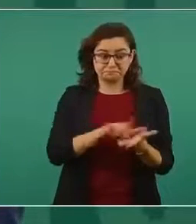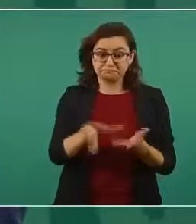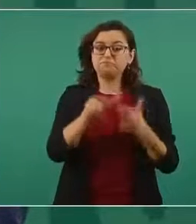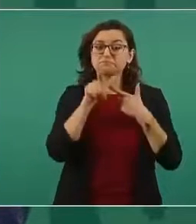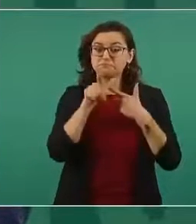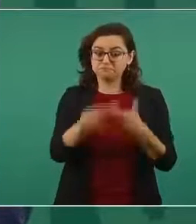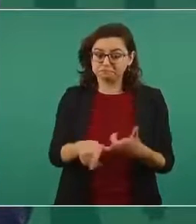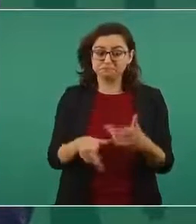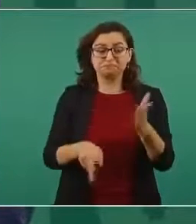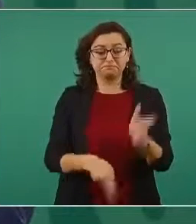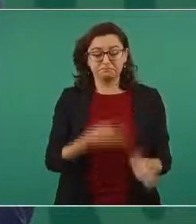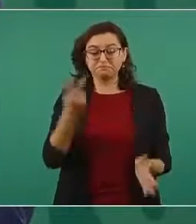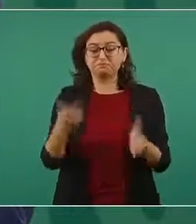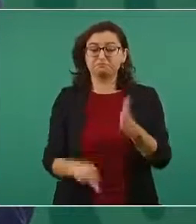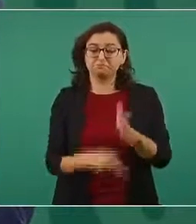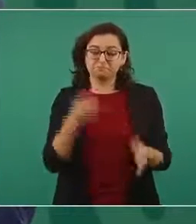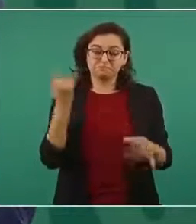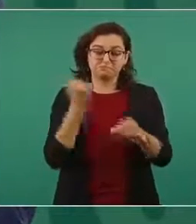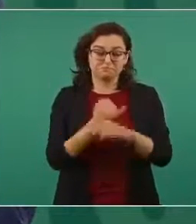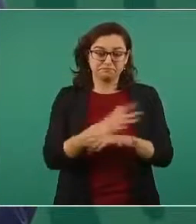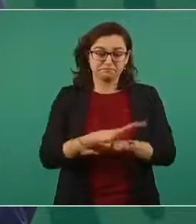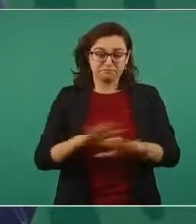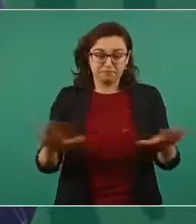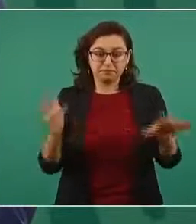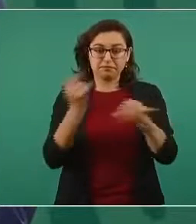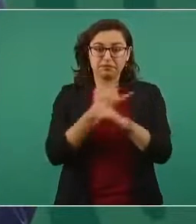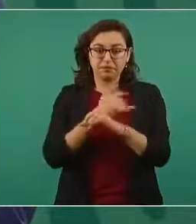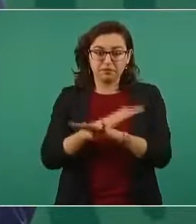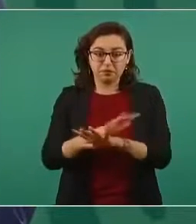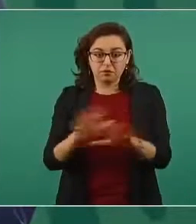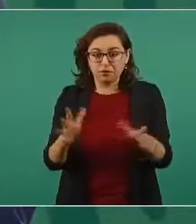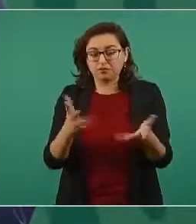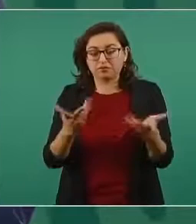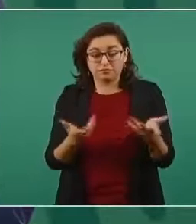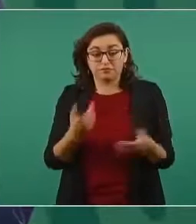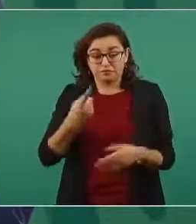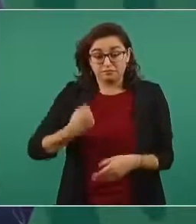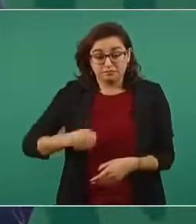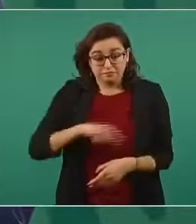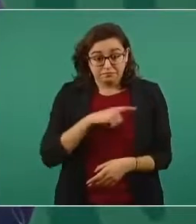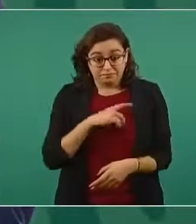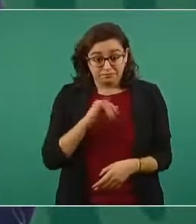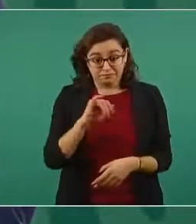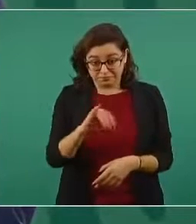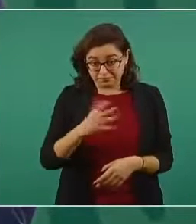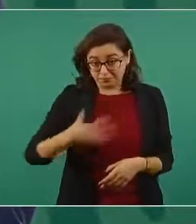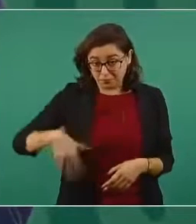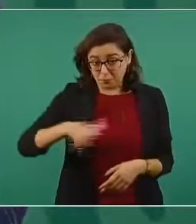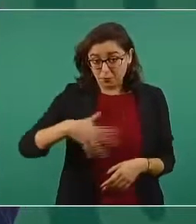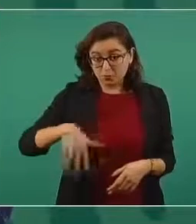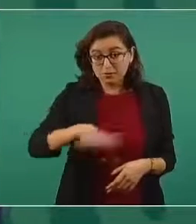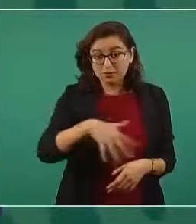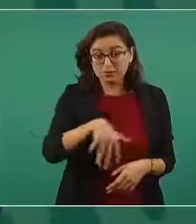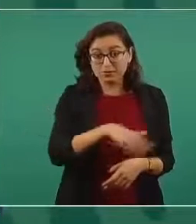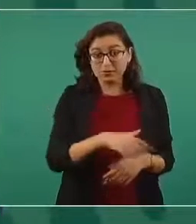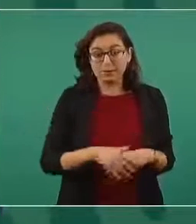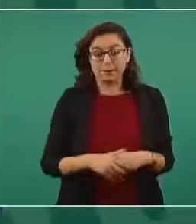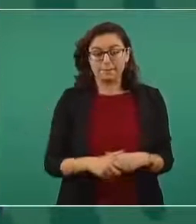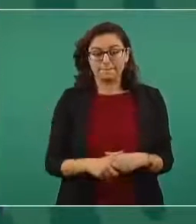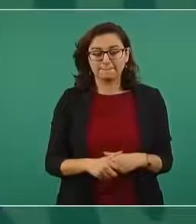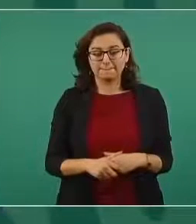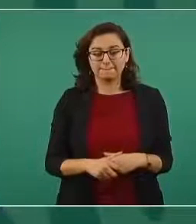informando de lo que se hace pero no